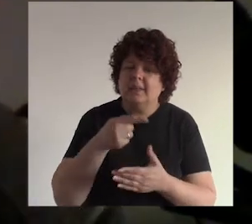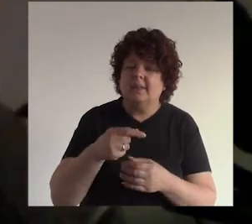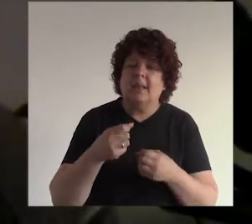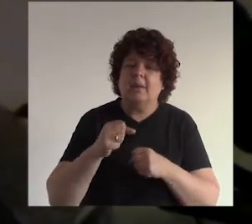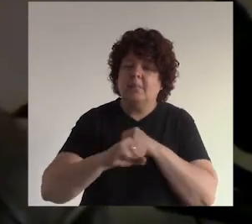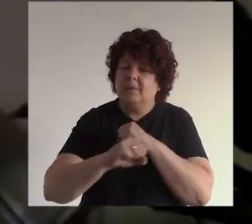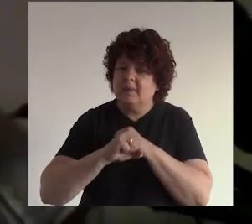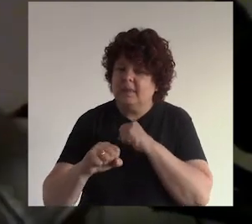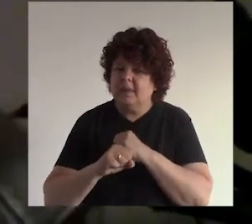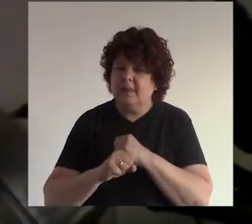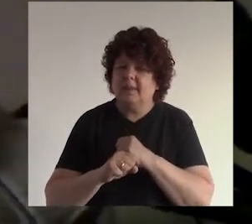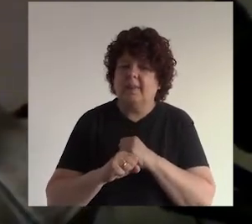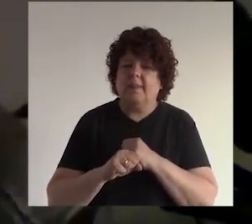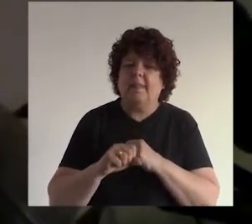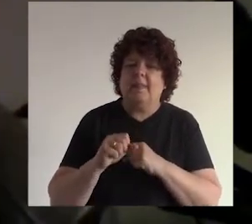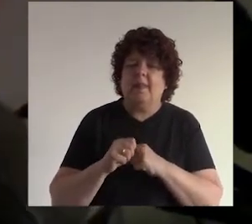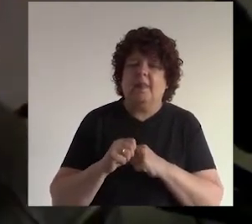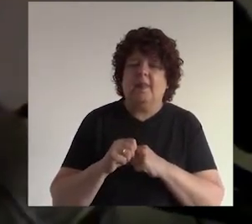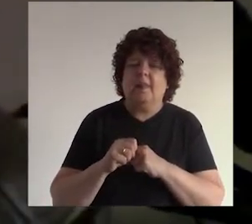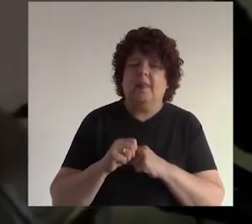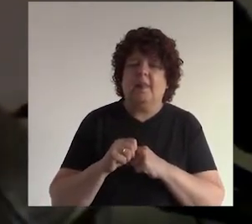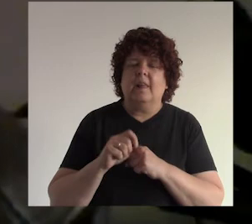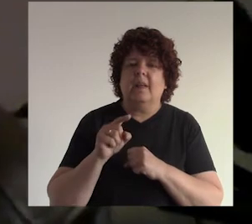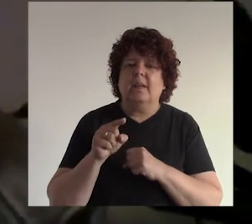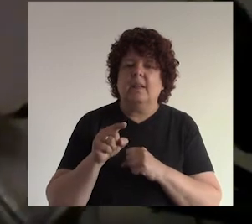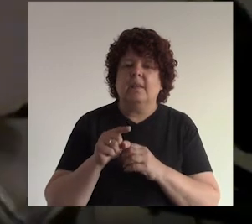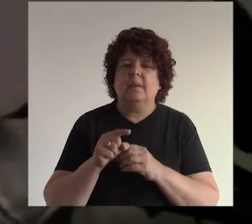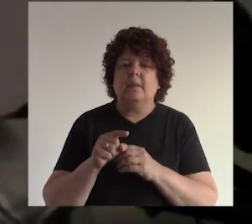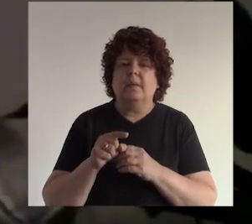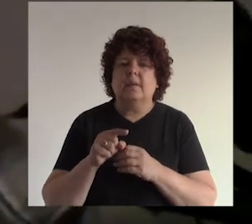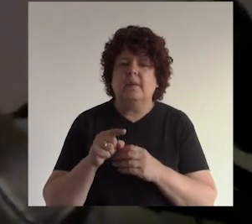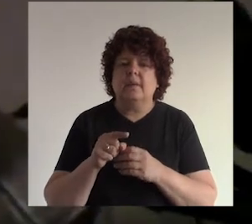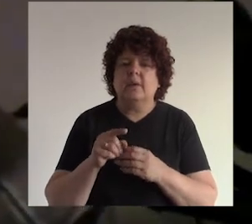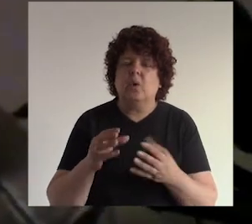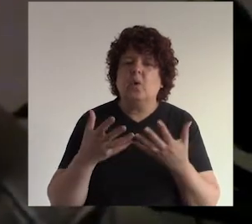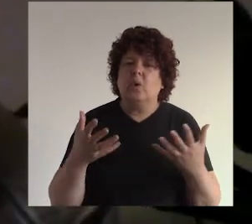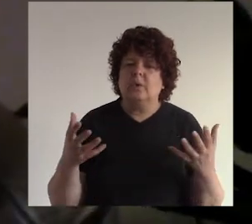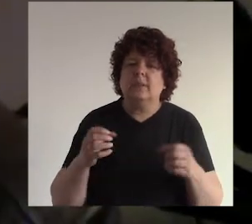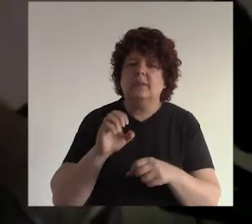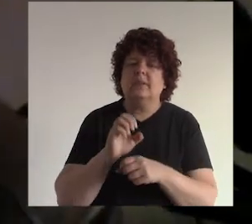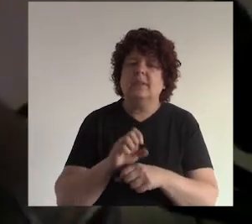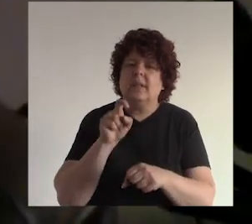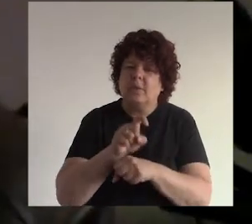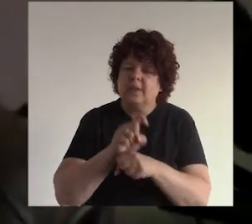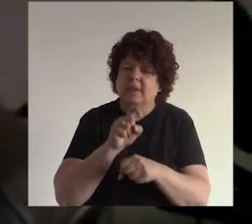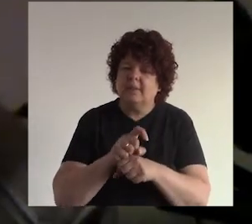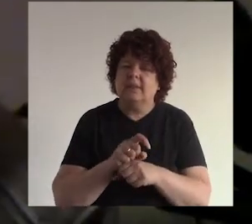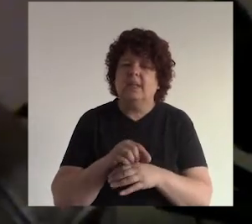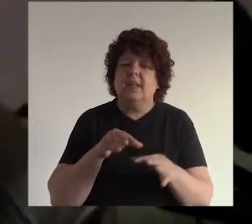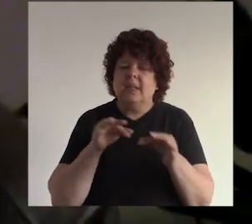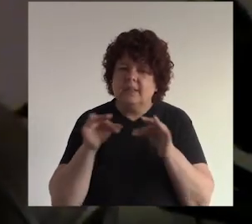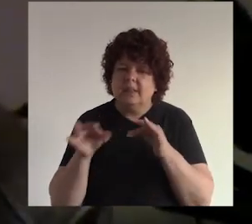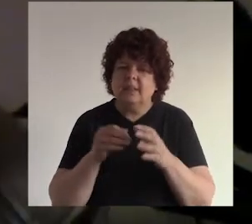publicidad no en likes ni en me gustas sino en en cosas educativas que enseñen